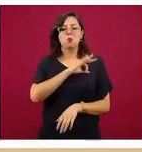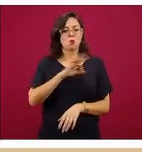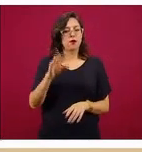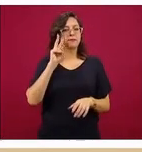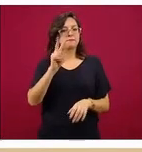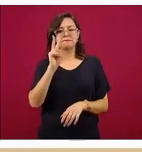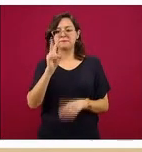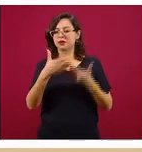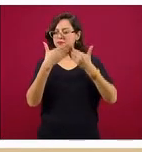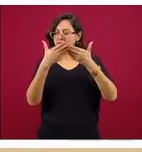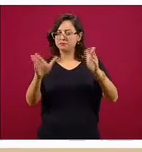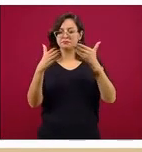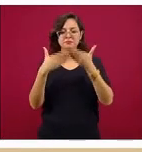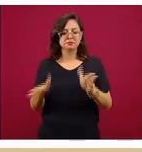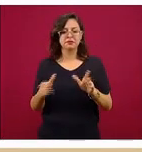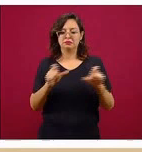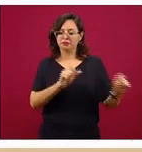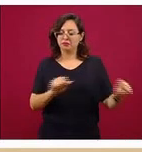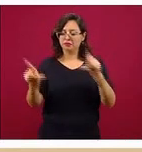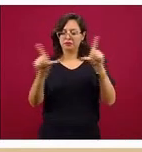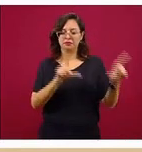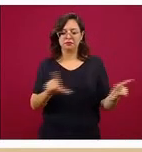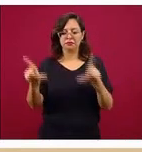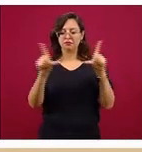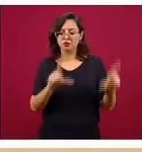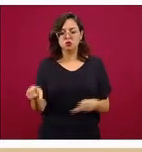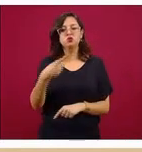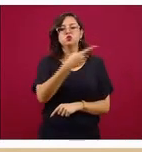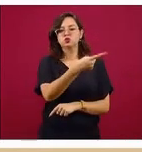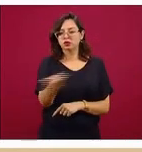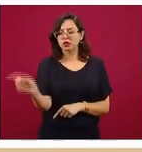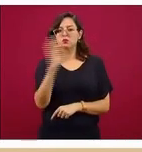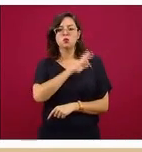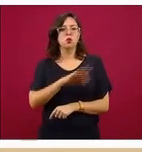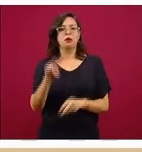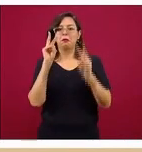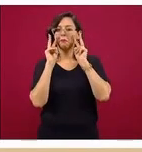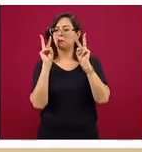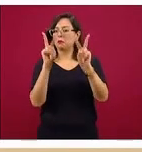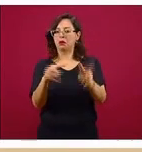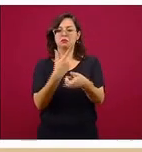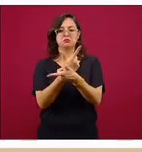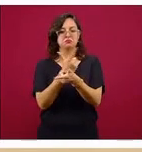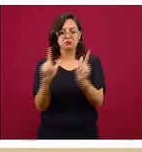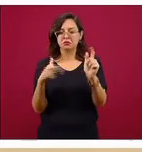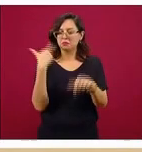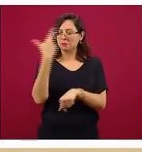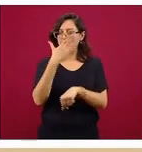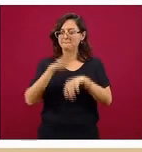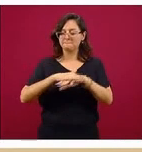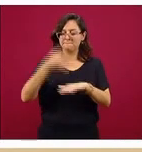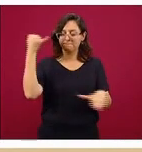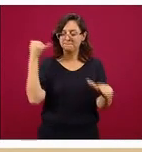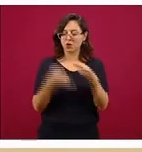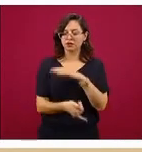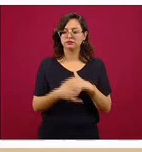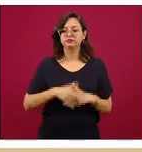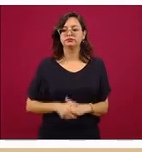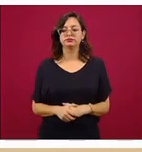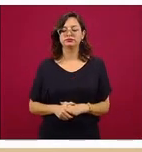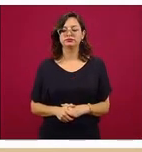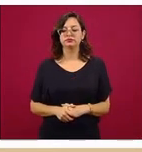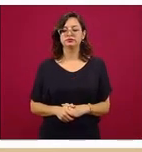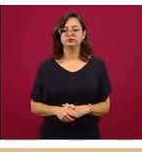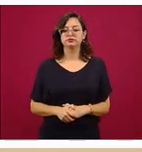sea público, esto lo ponemos, esta presentación completa, está a su disposición, quien quiera revisarla a detalle y analizarla.